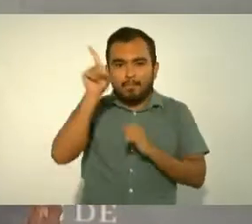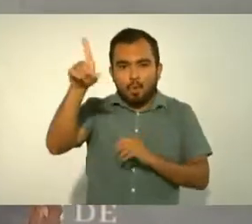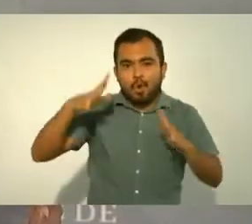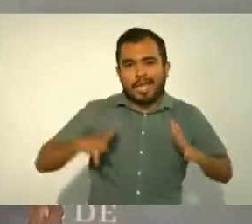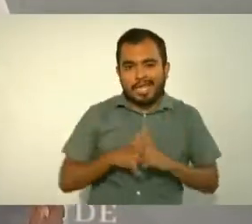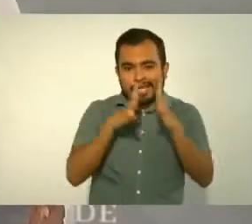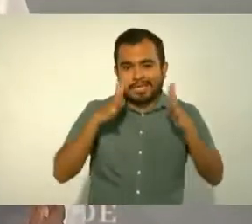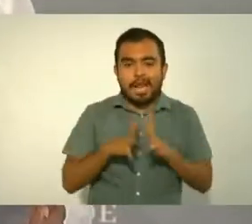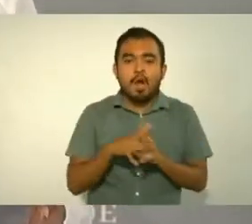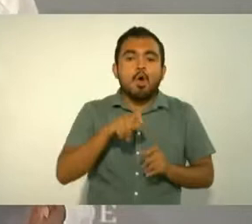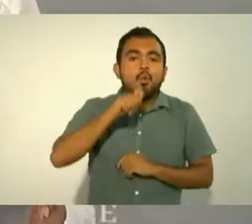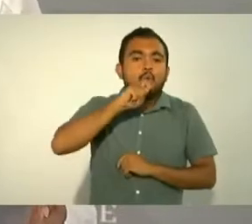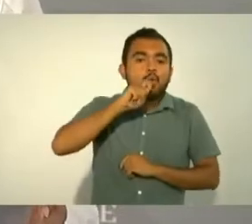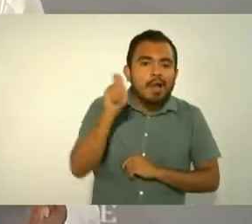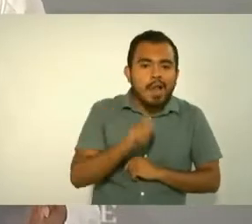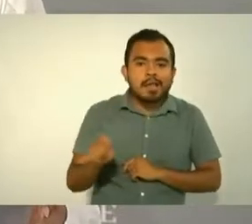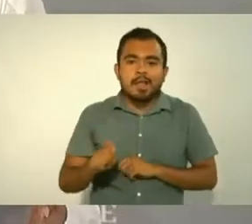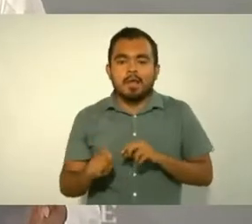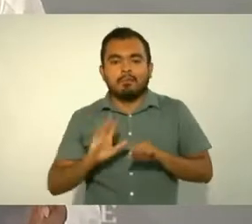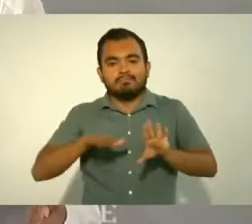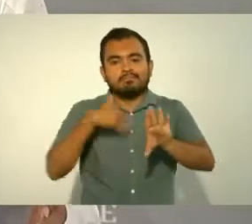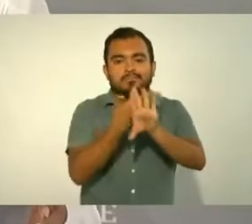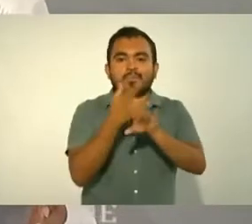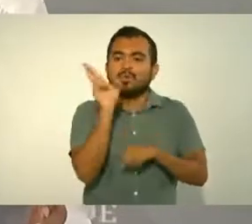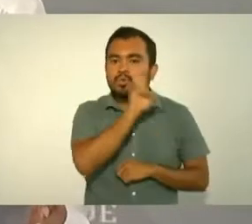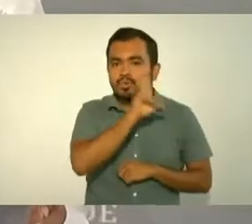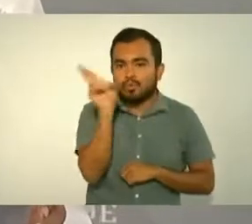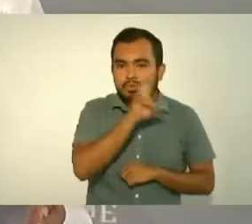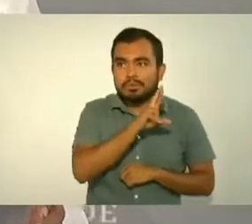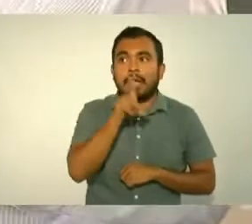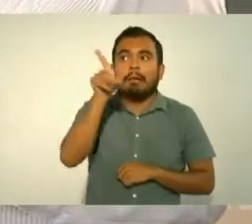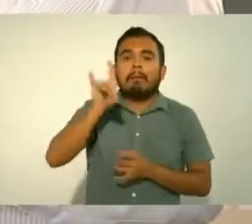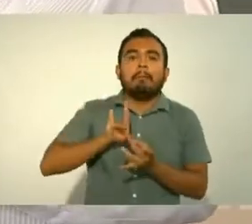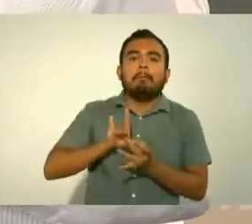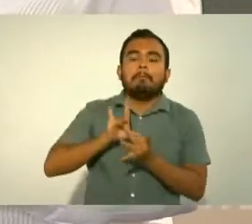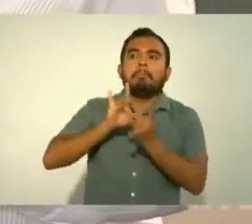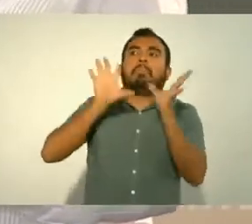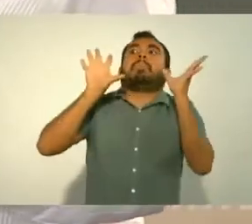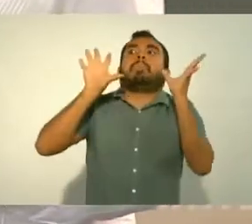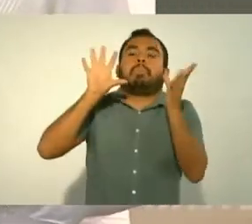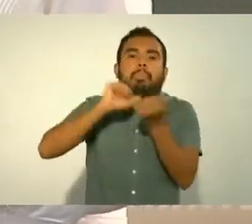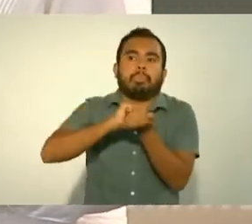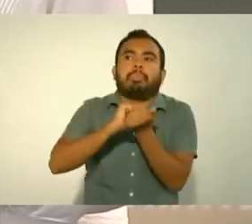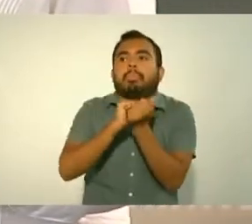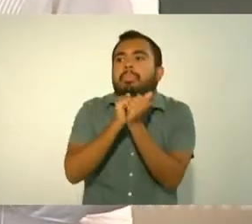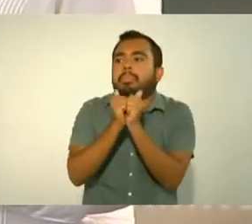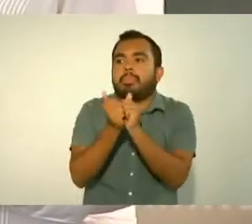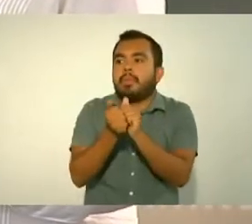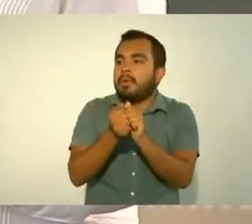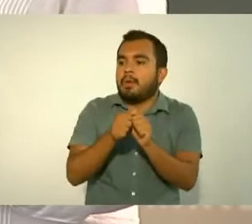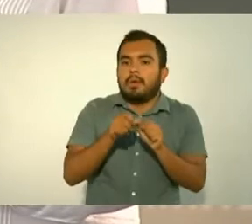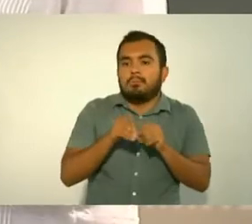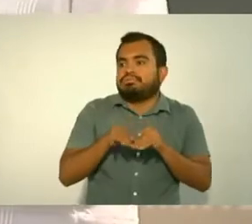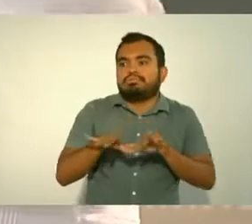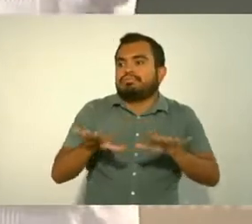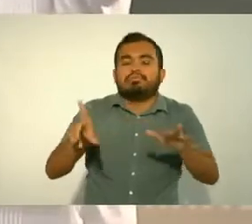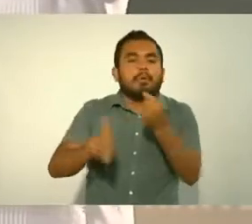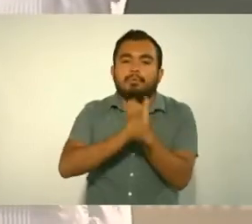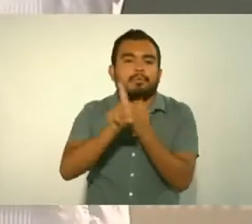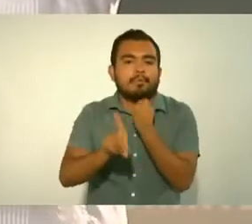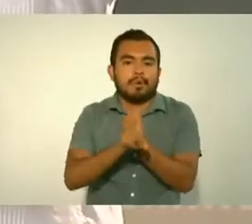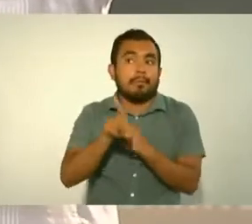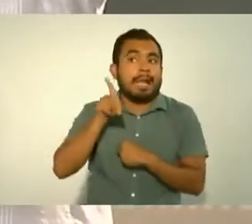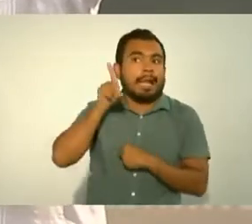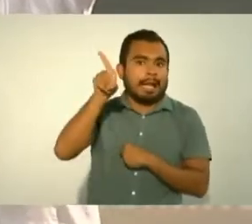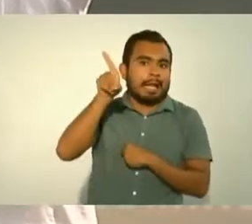Rusia y Ucrania ahí falló la política ahí tiene